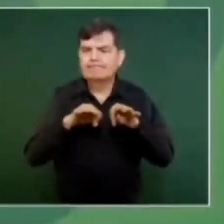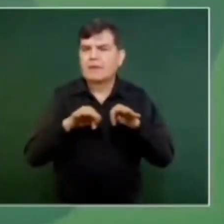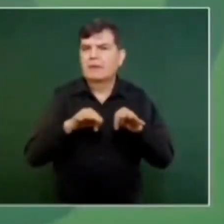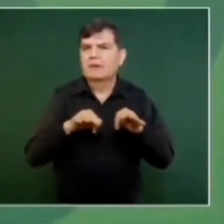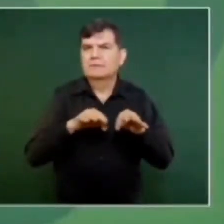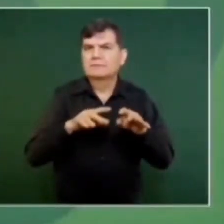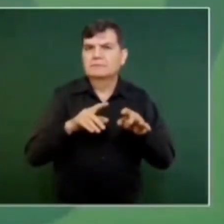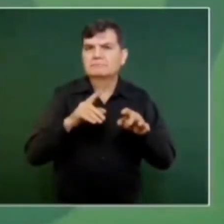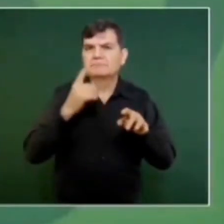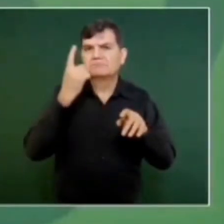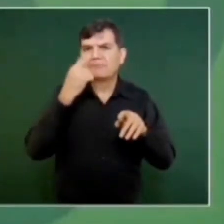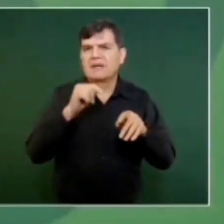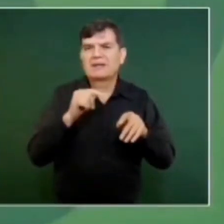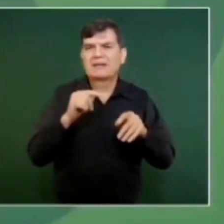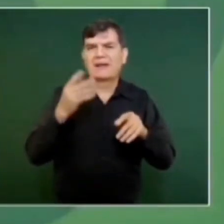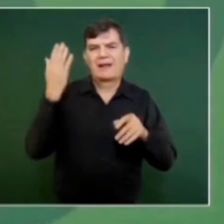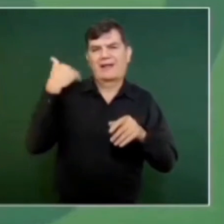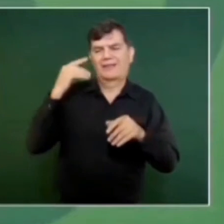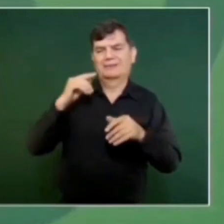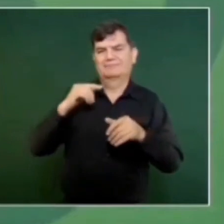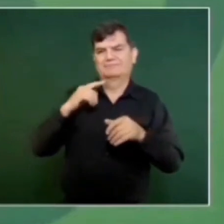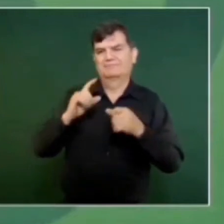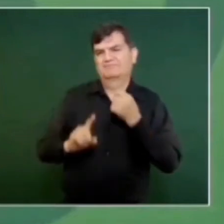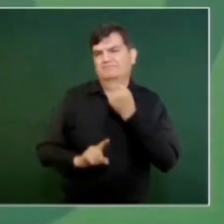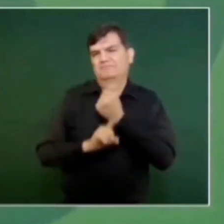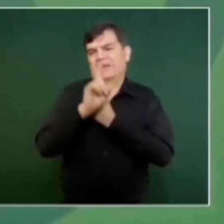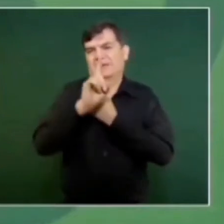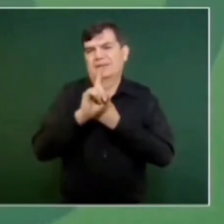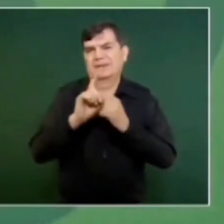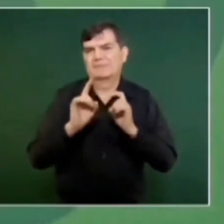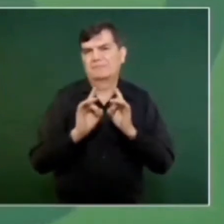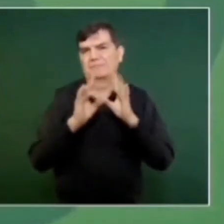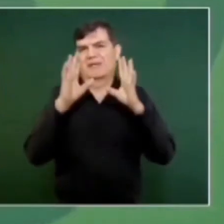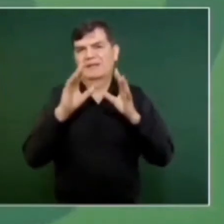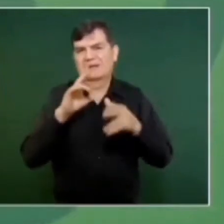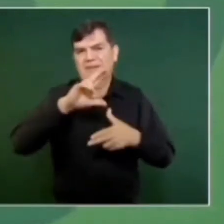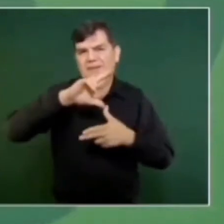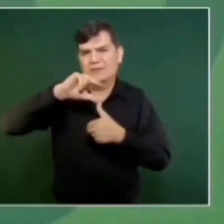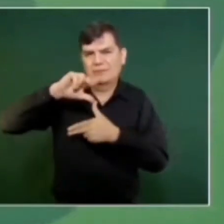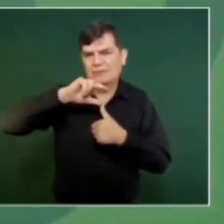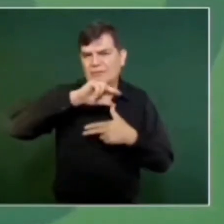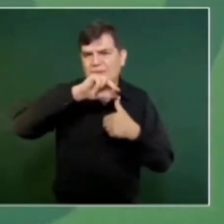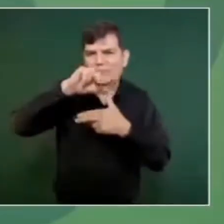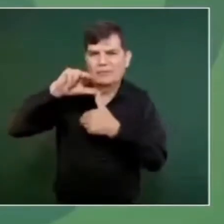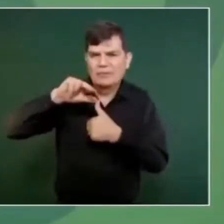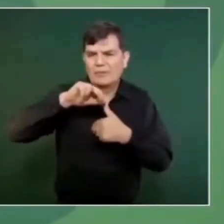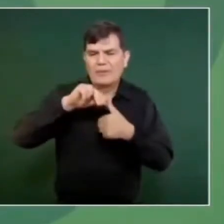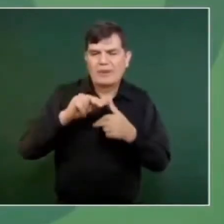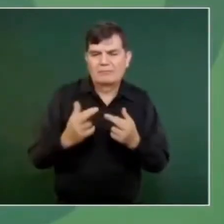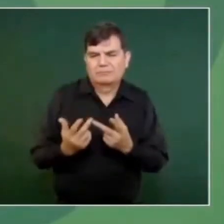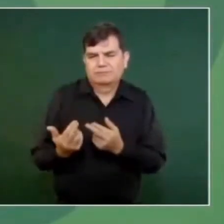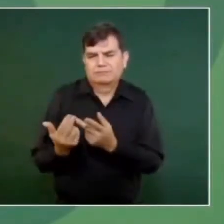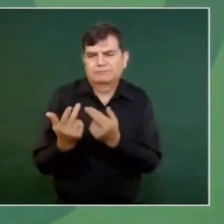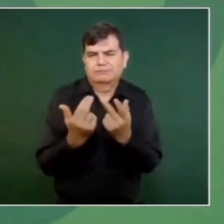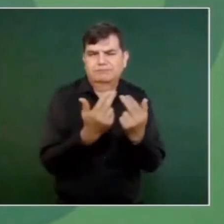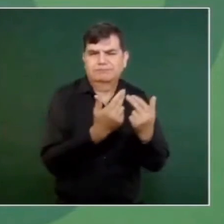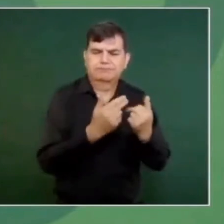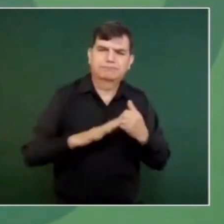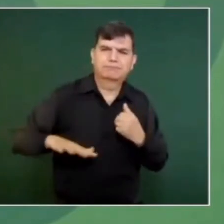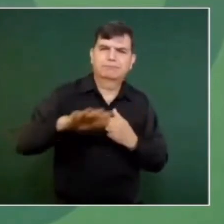que se padeció de este huracán que dañó Acapulco